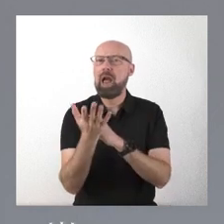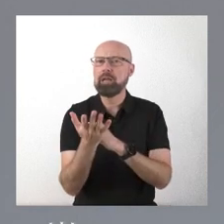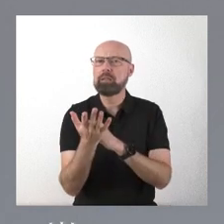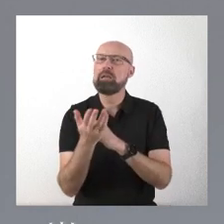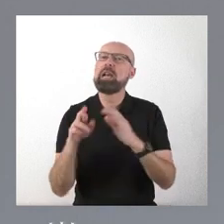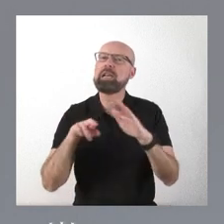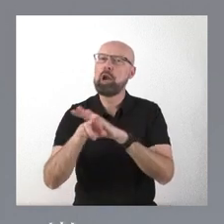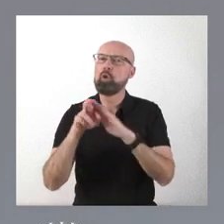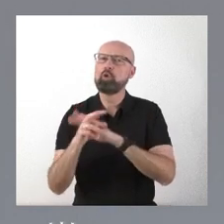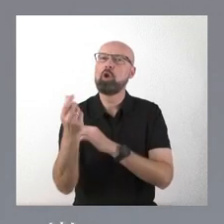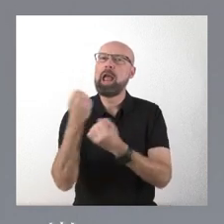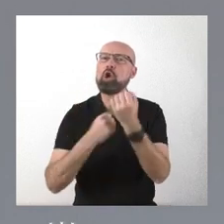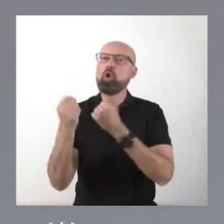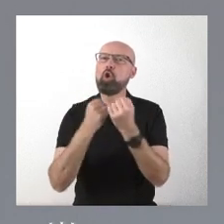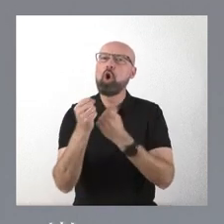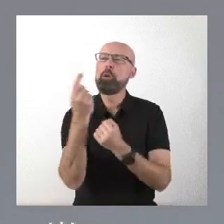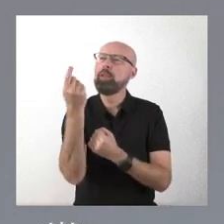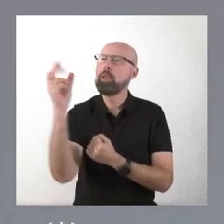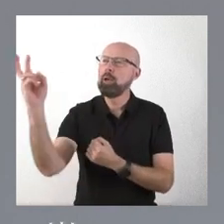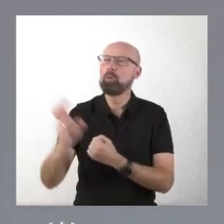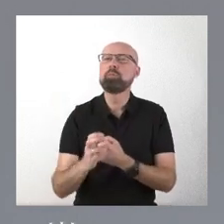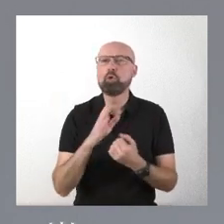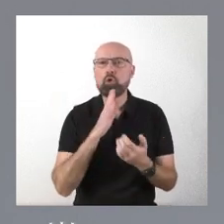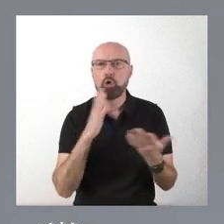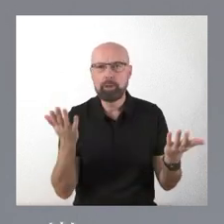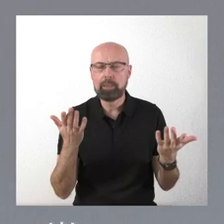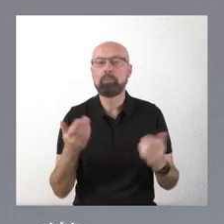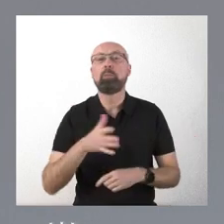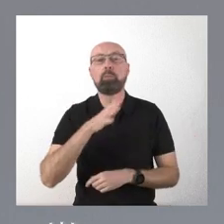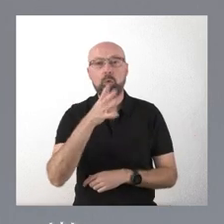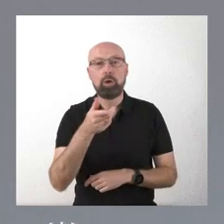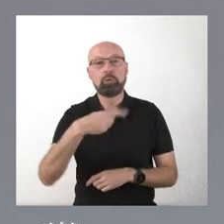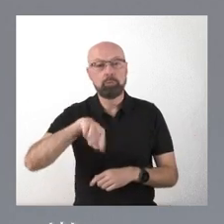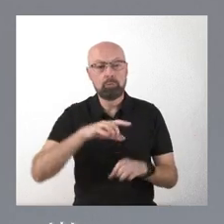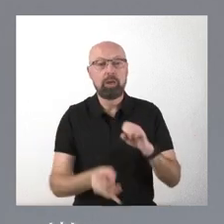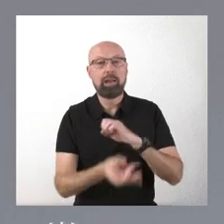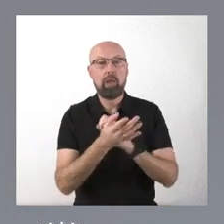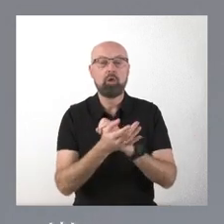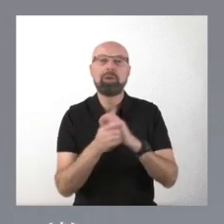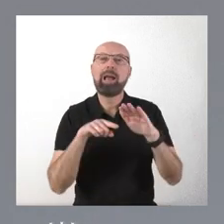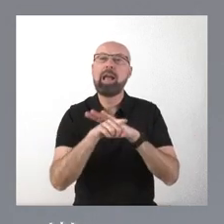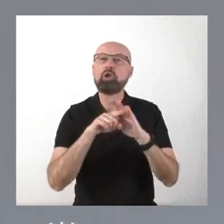económicos. Entonces, hemos creado la gestión de carácter sistémico,